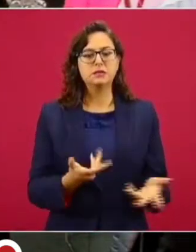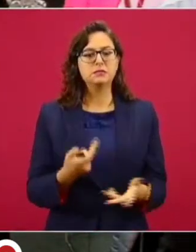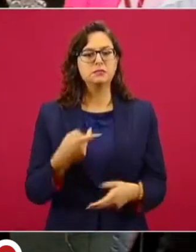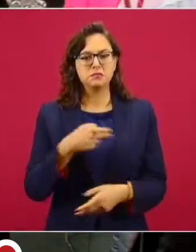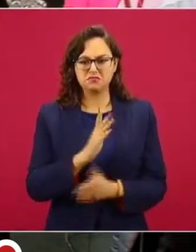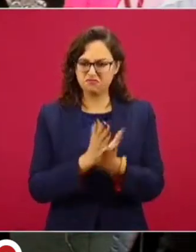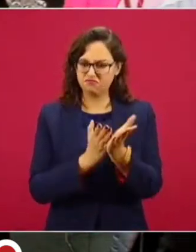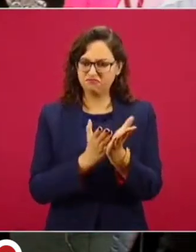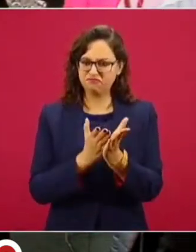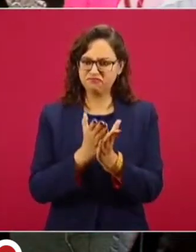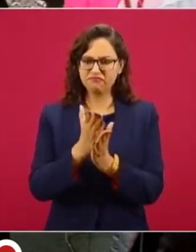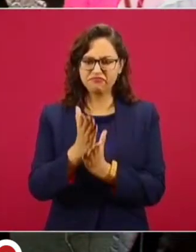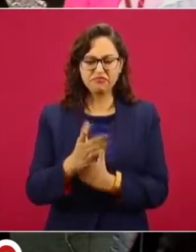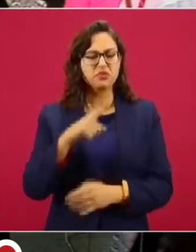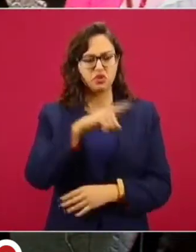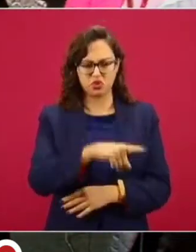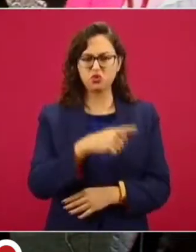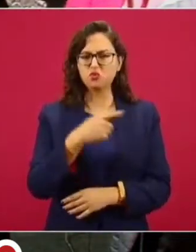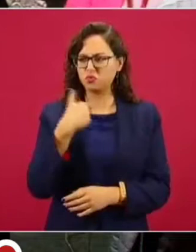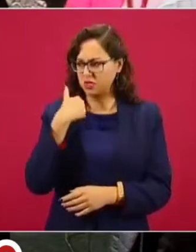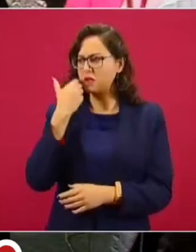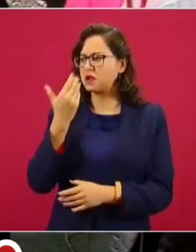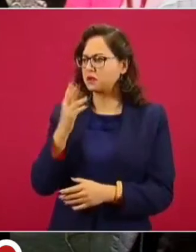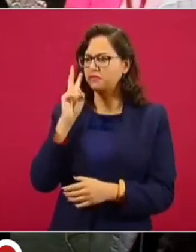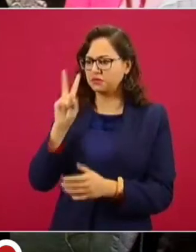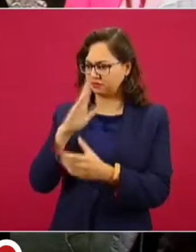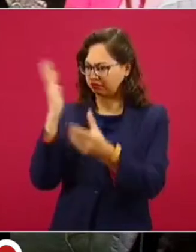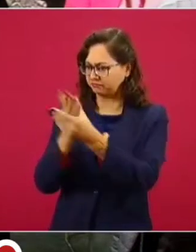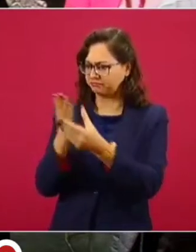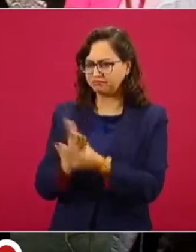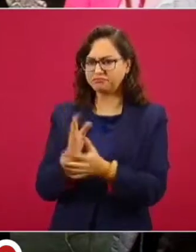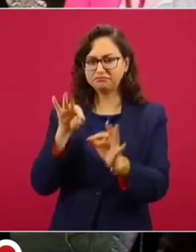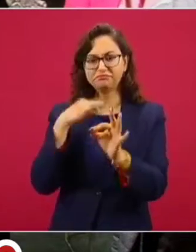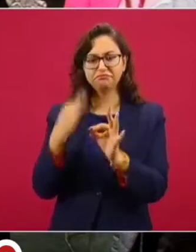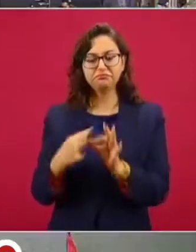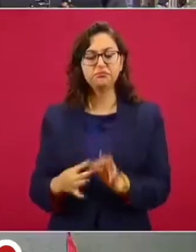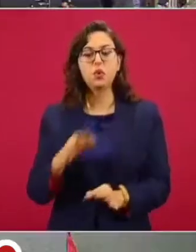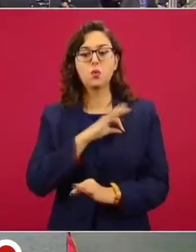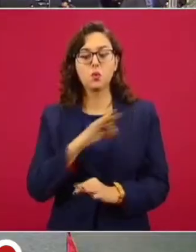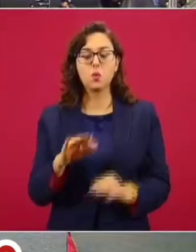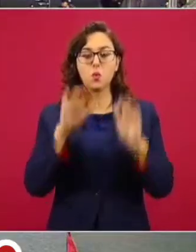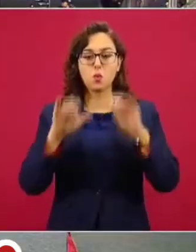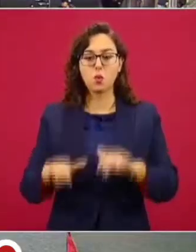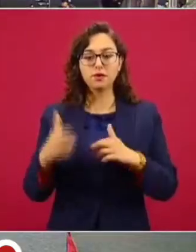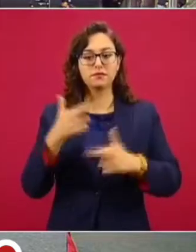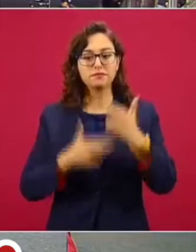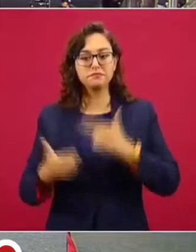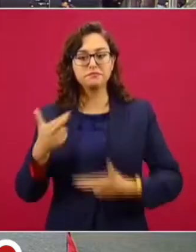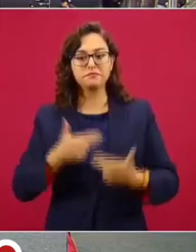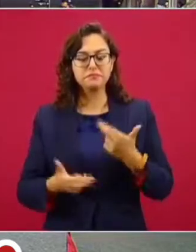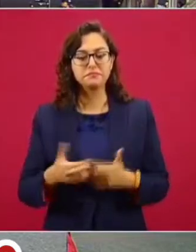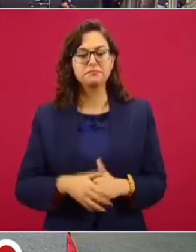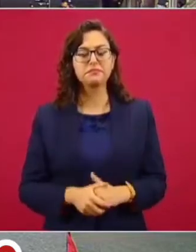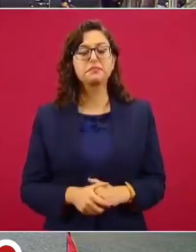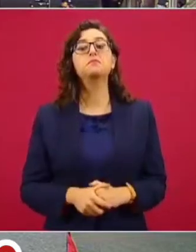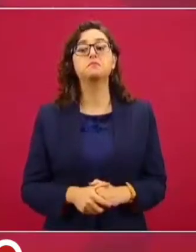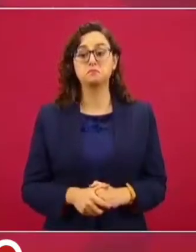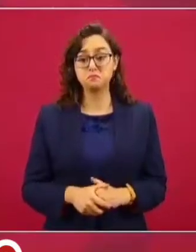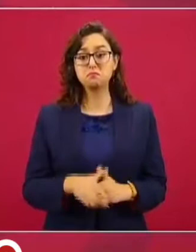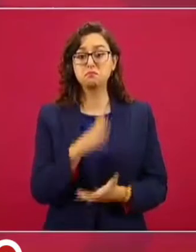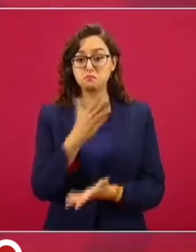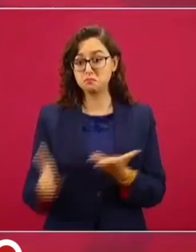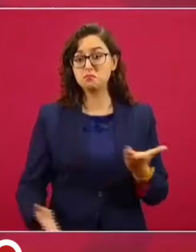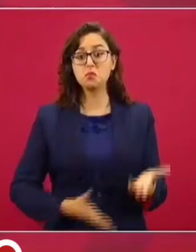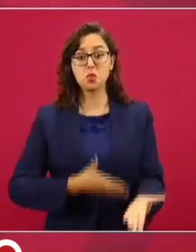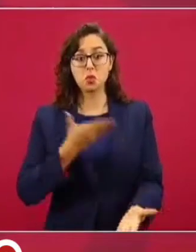dispuestos a que se les revise todos sus expedientes y a ver si es posible. Es muy buena la propuesta y vamos